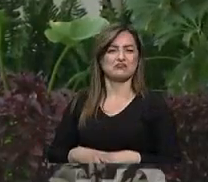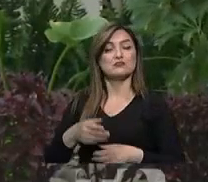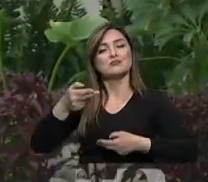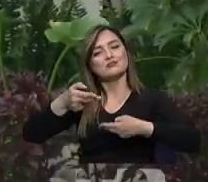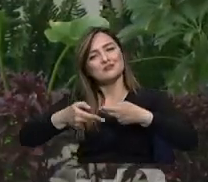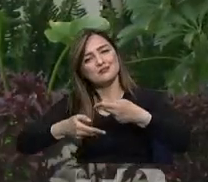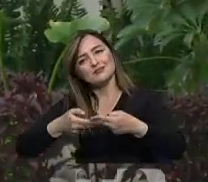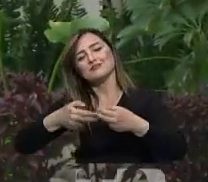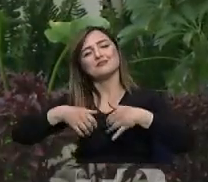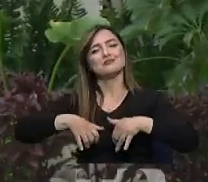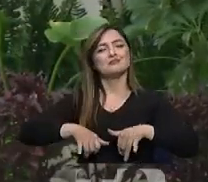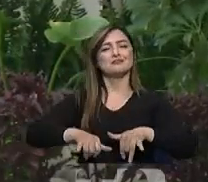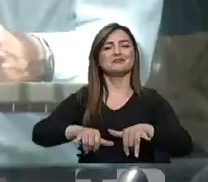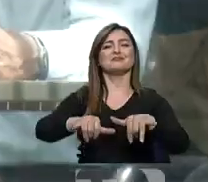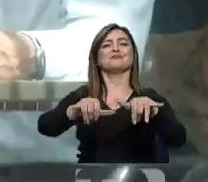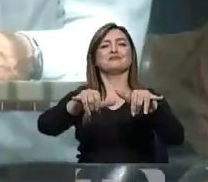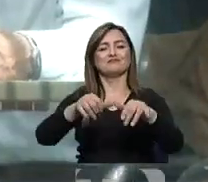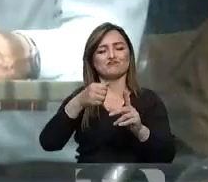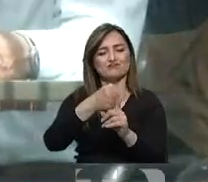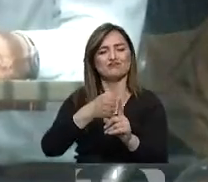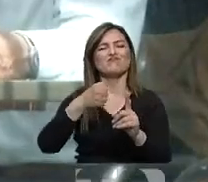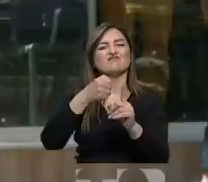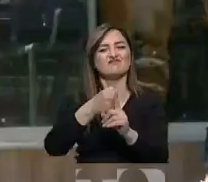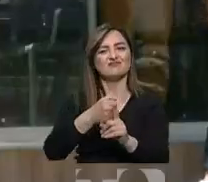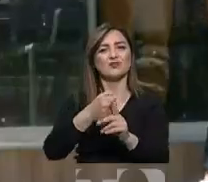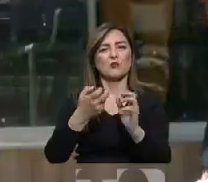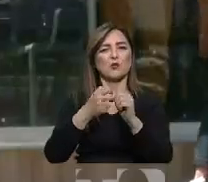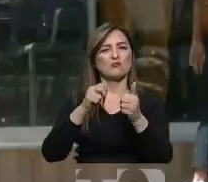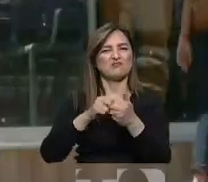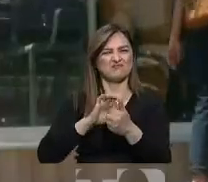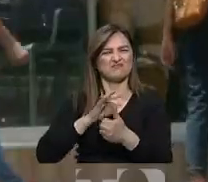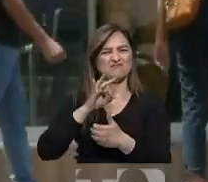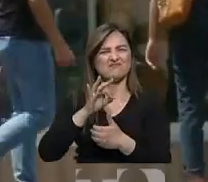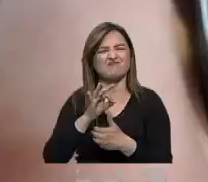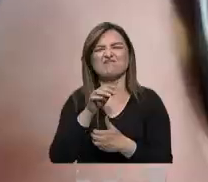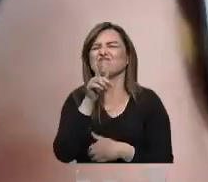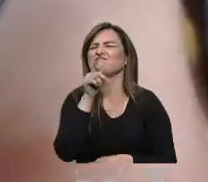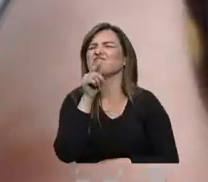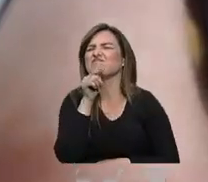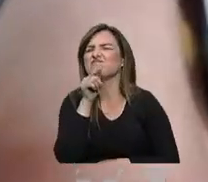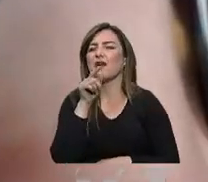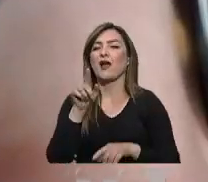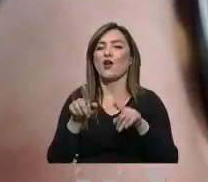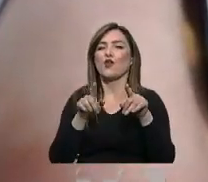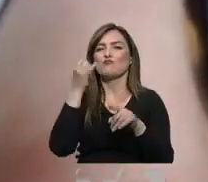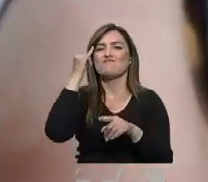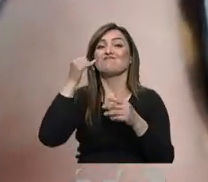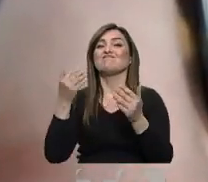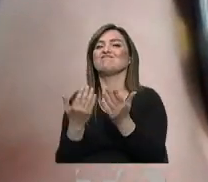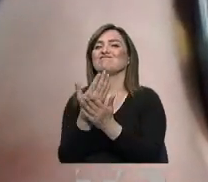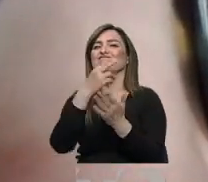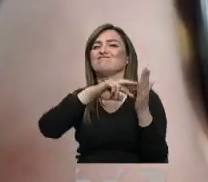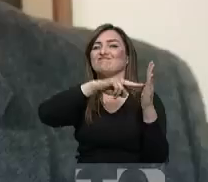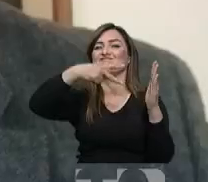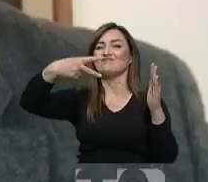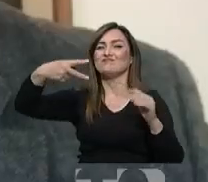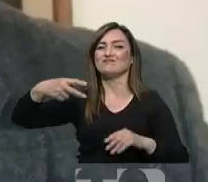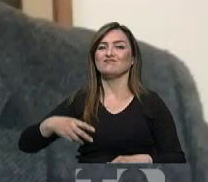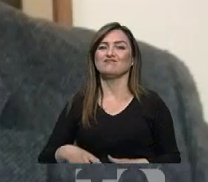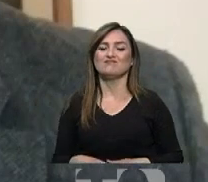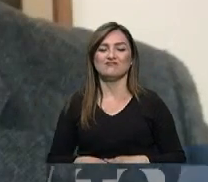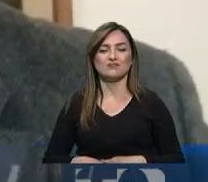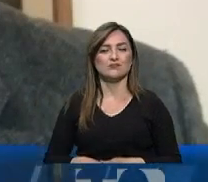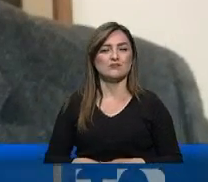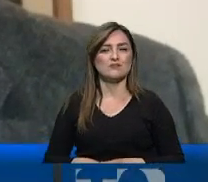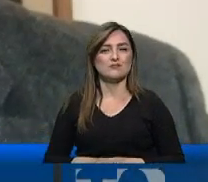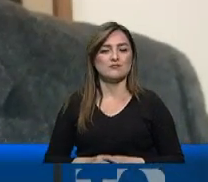los negocios que perduraron y que lograron salir adelante pese a las condiciones, fueron especialmente aquellos que innovaron en tecnología. Son